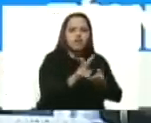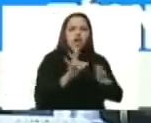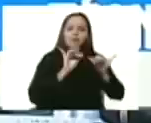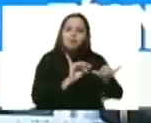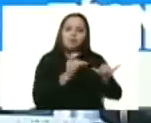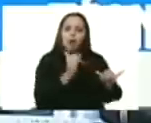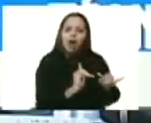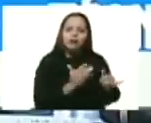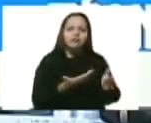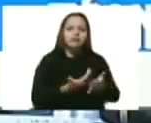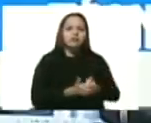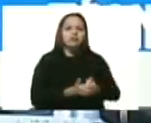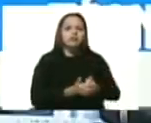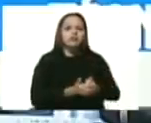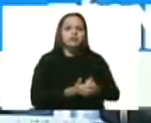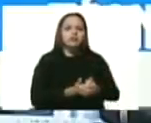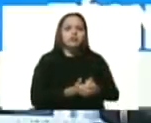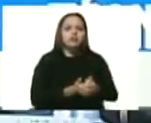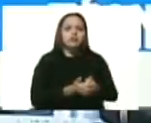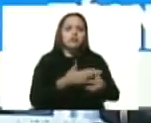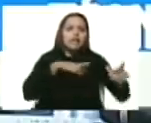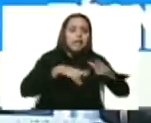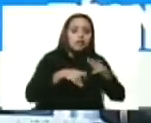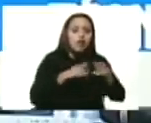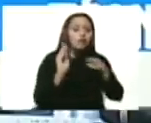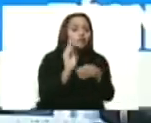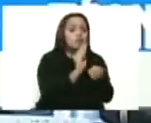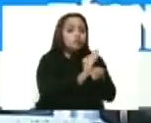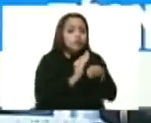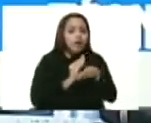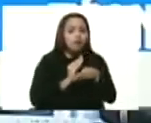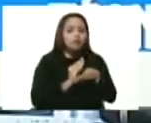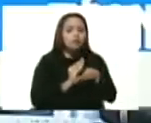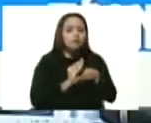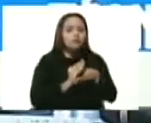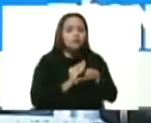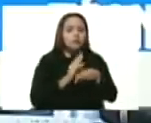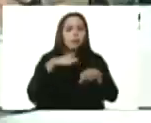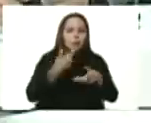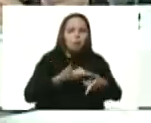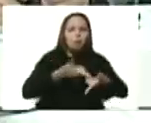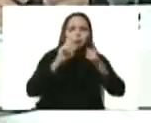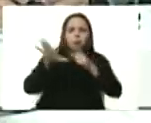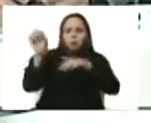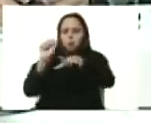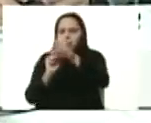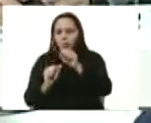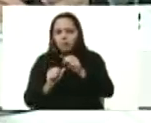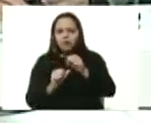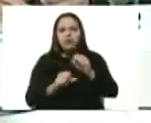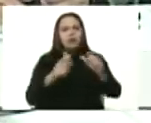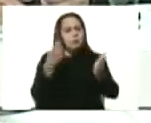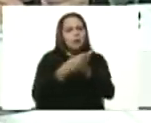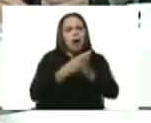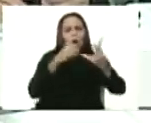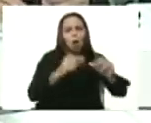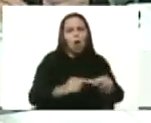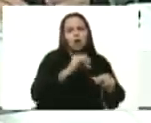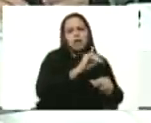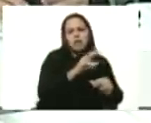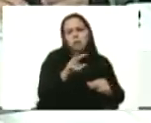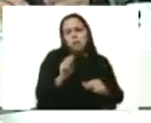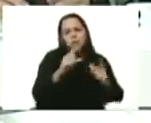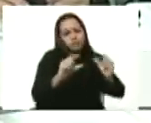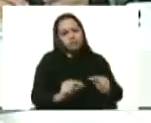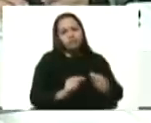estar también sujeta a protección a través de exoneración de impuestos. Es muy claro.